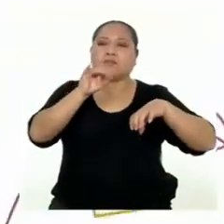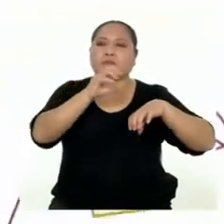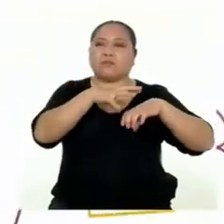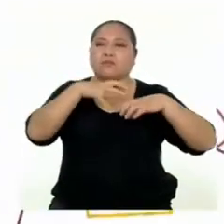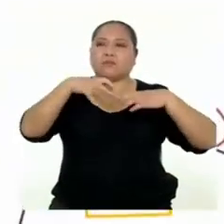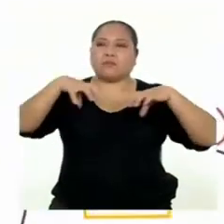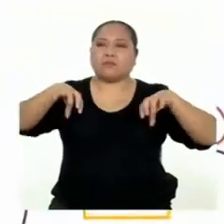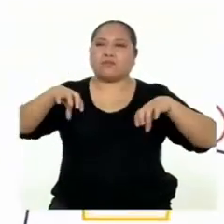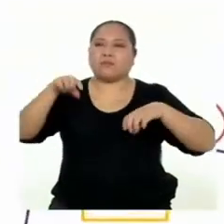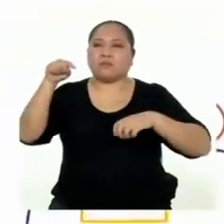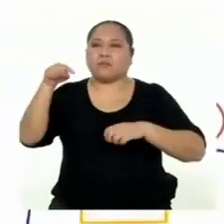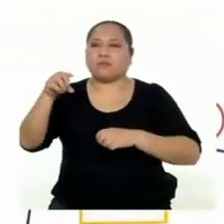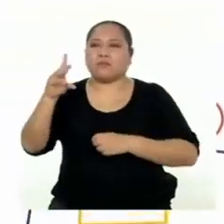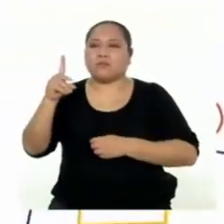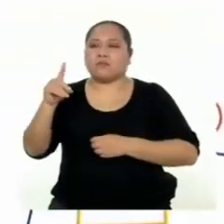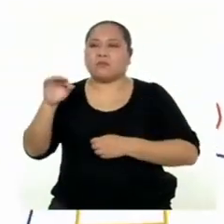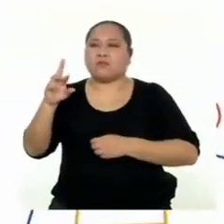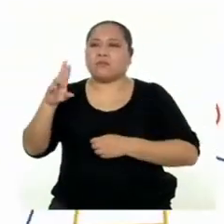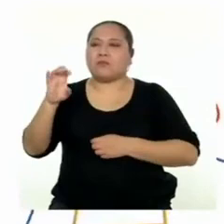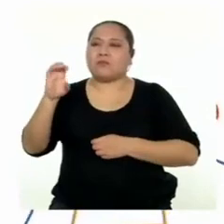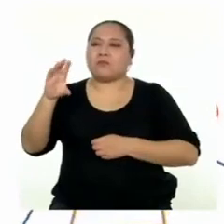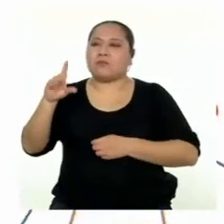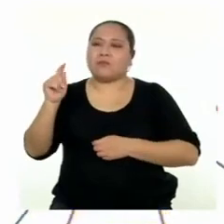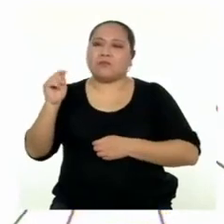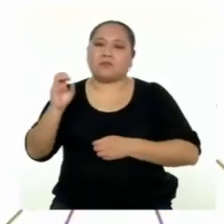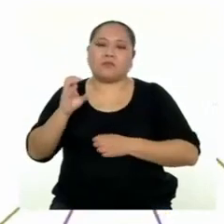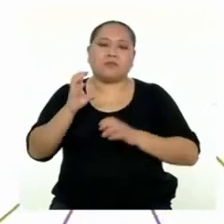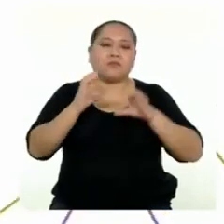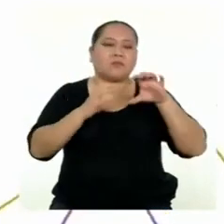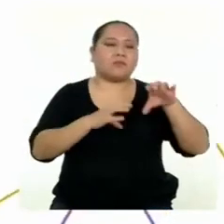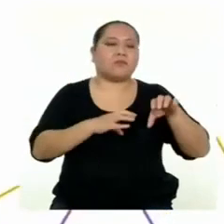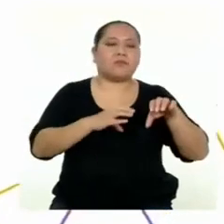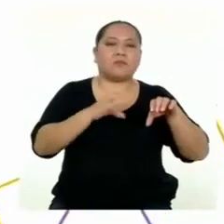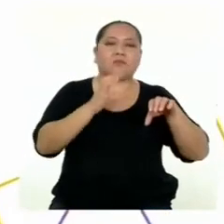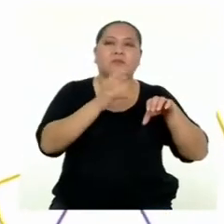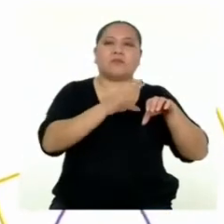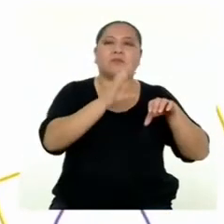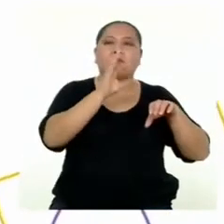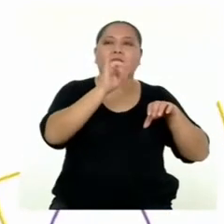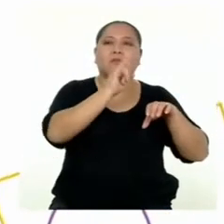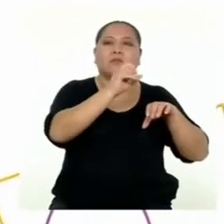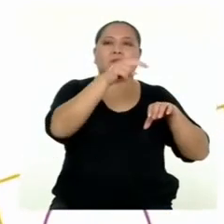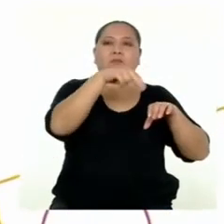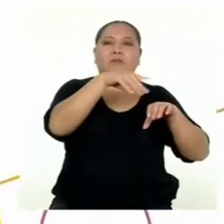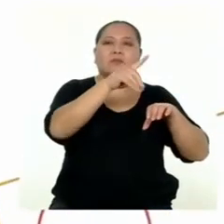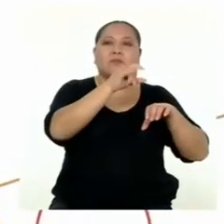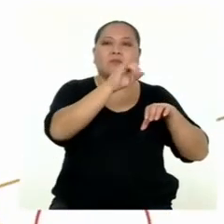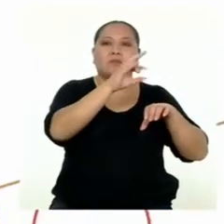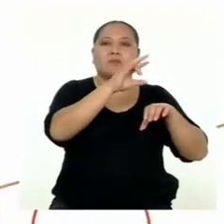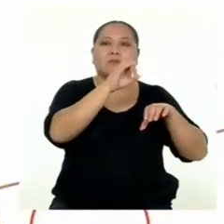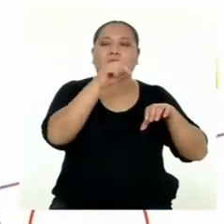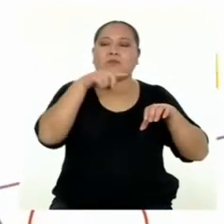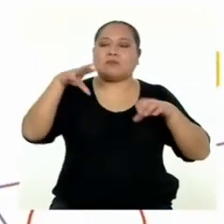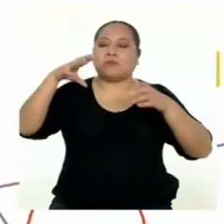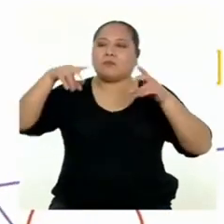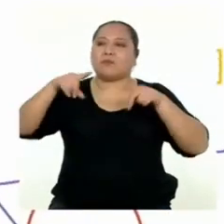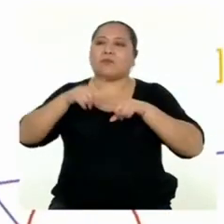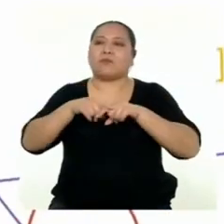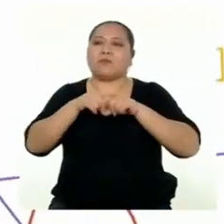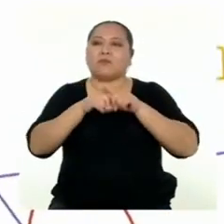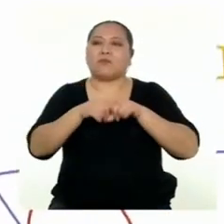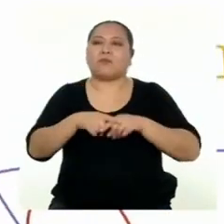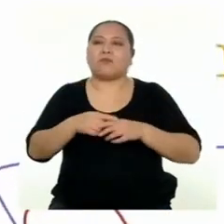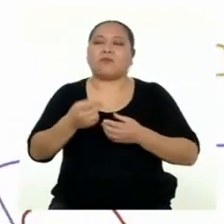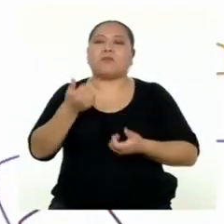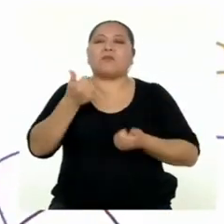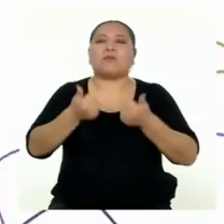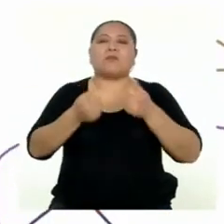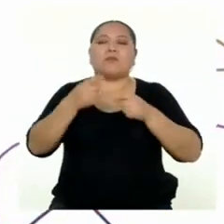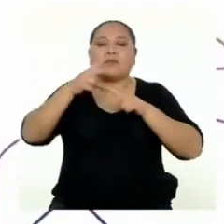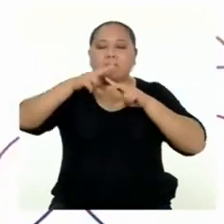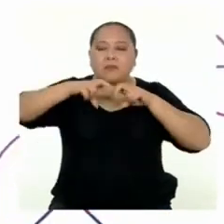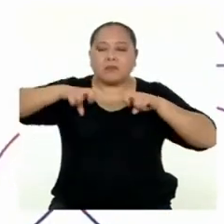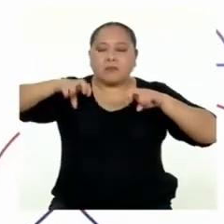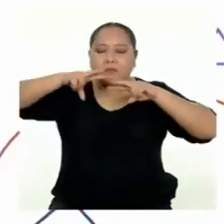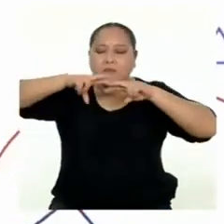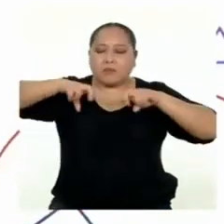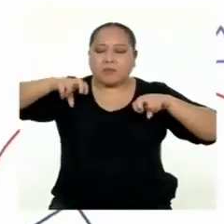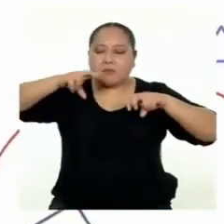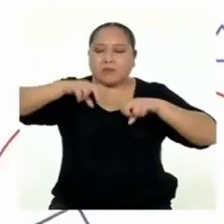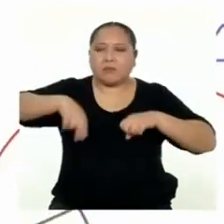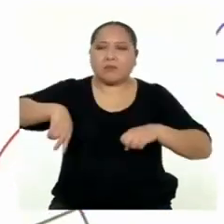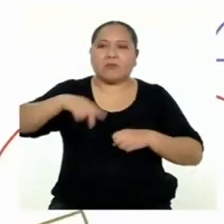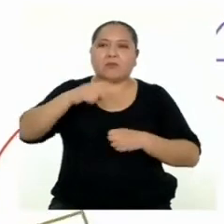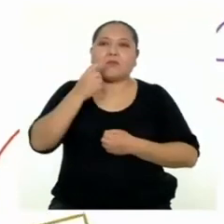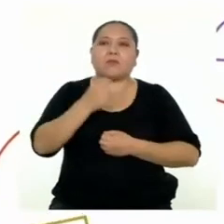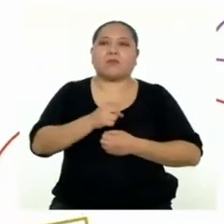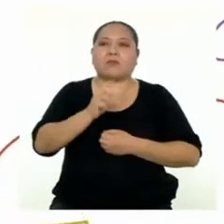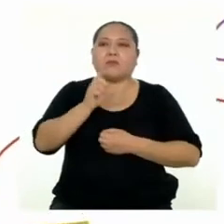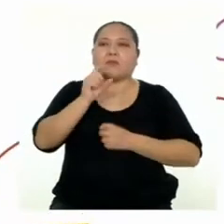El crédito directo y el crédito indirecto. Y estos dependerán de la evaluación que realizan